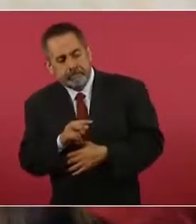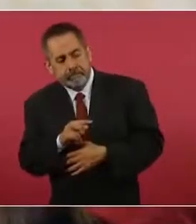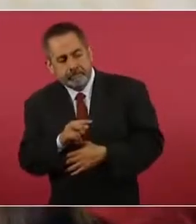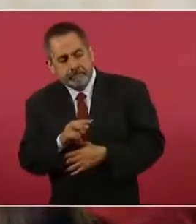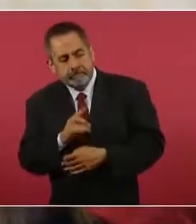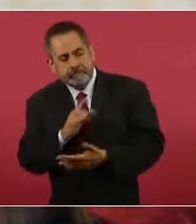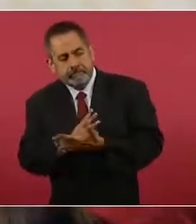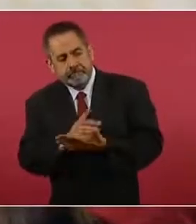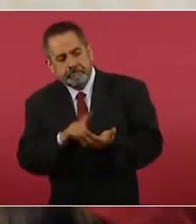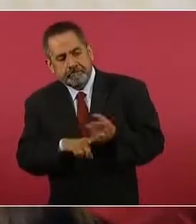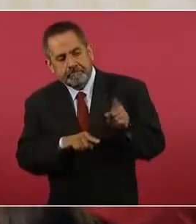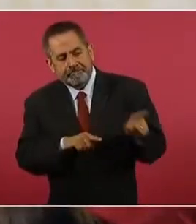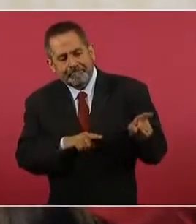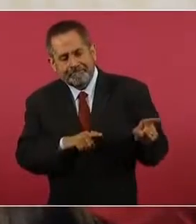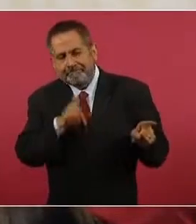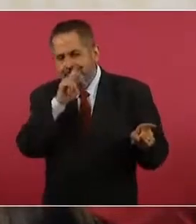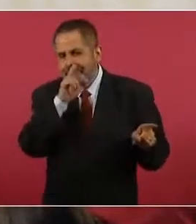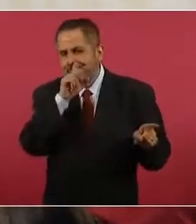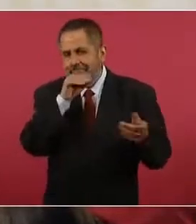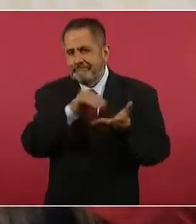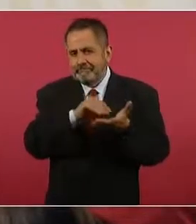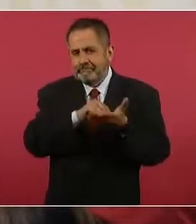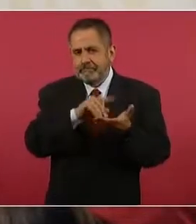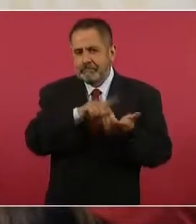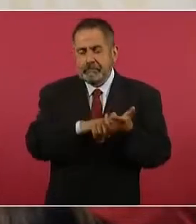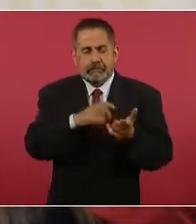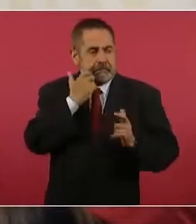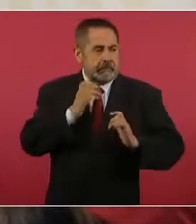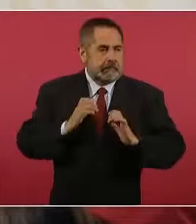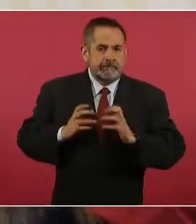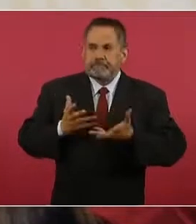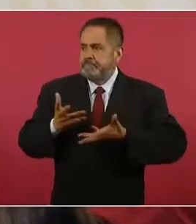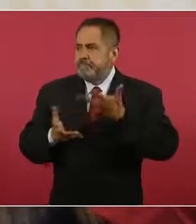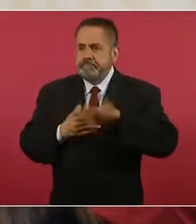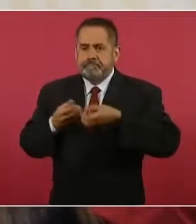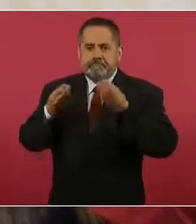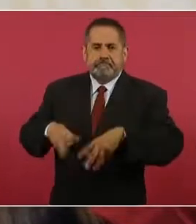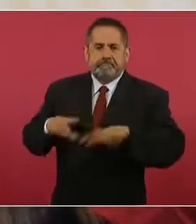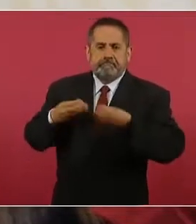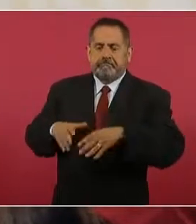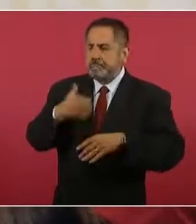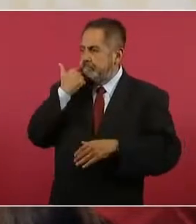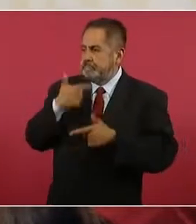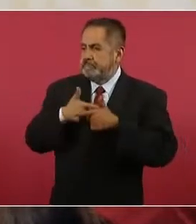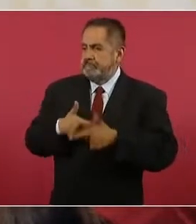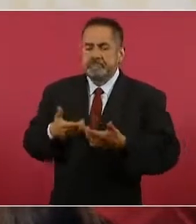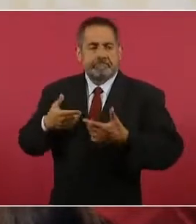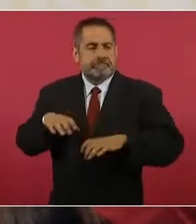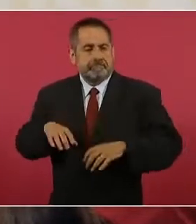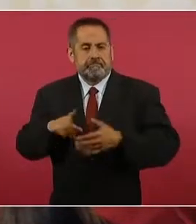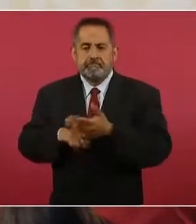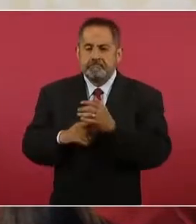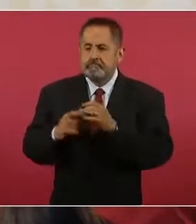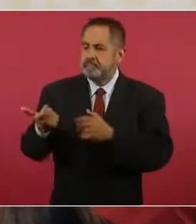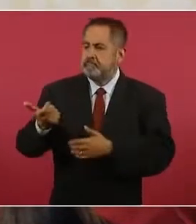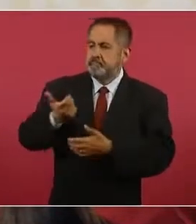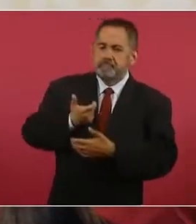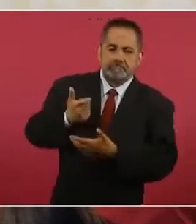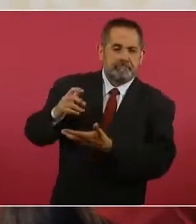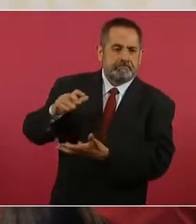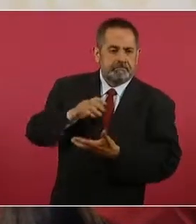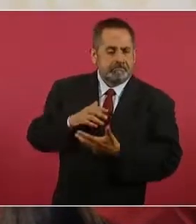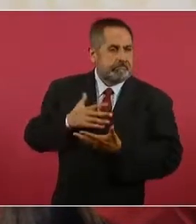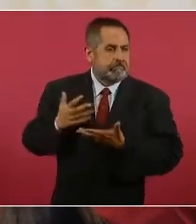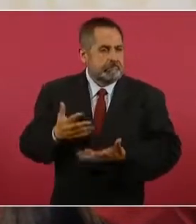preocupación por seguir cuidando sus privilegios, recibiendo recursos públicos,